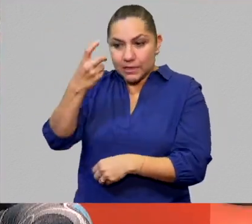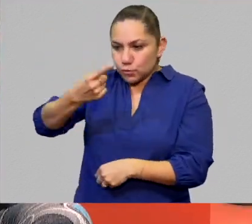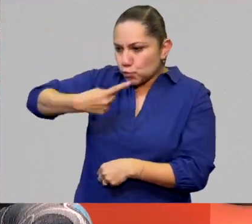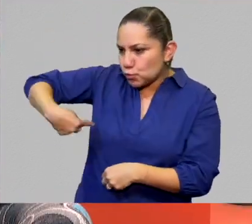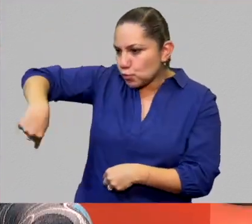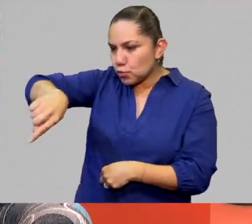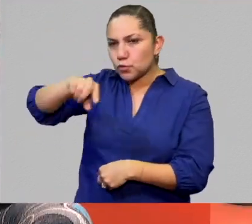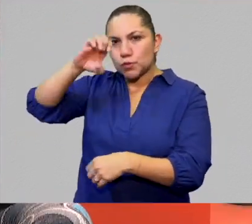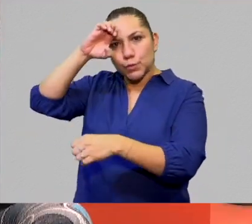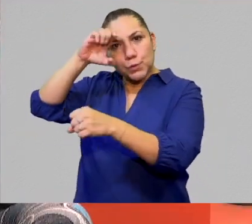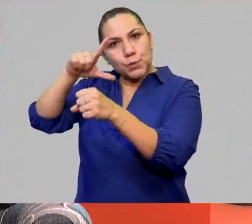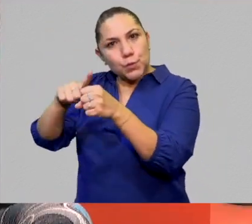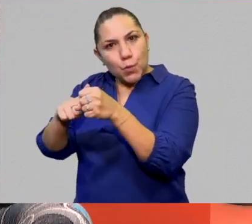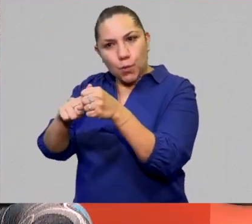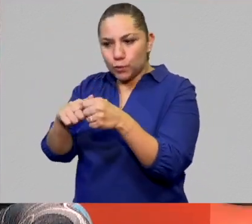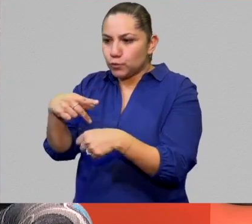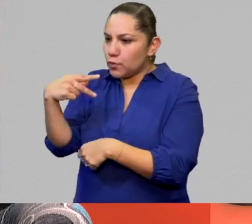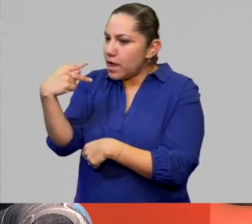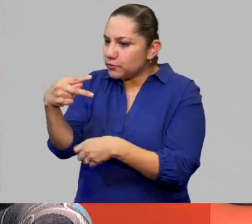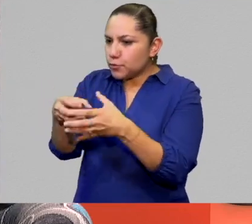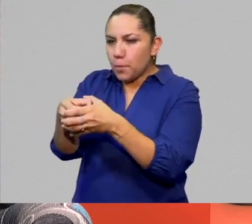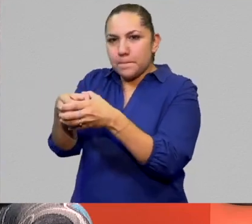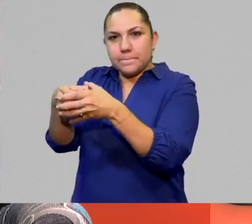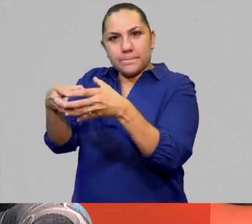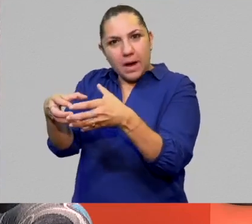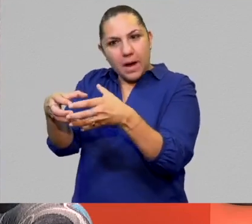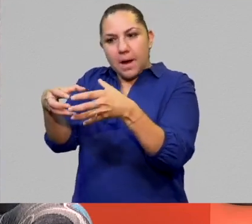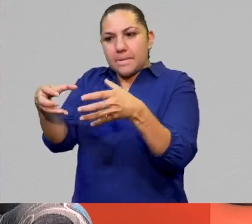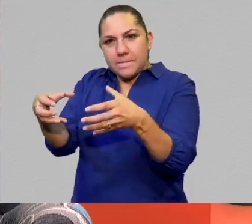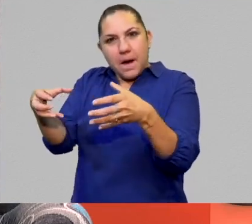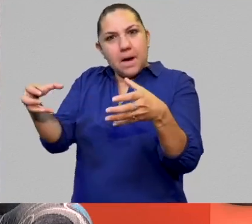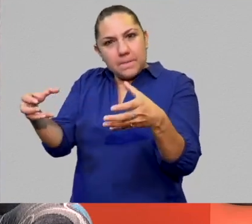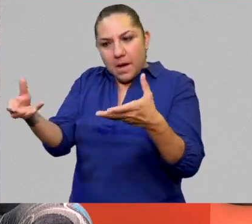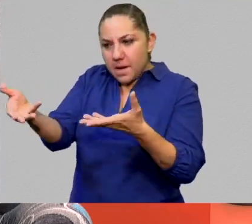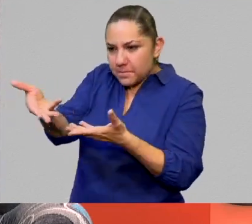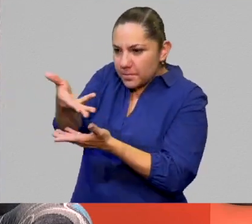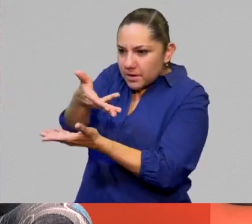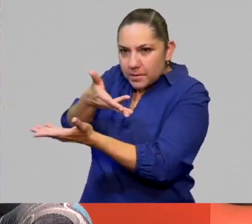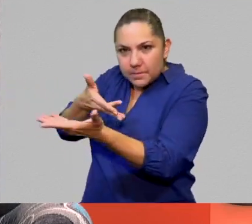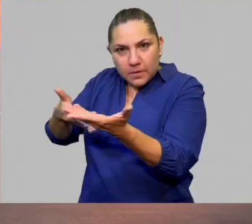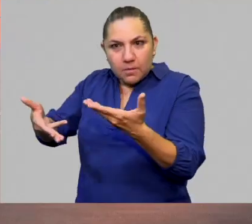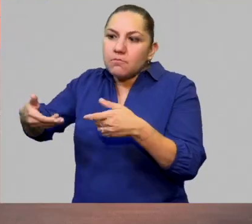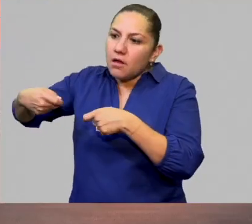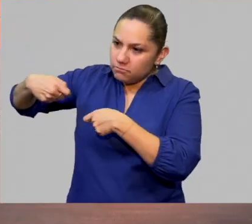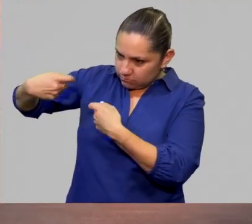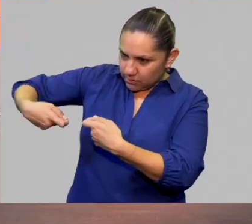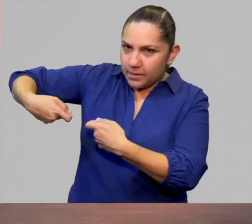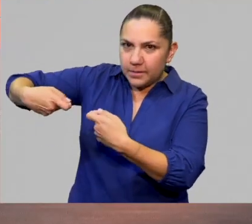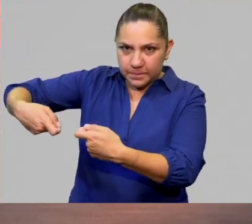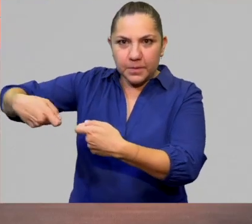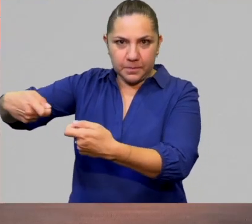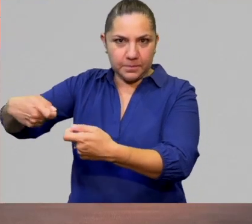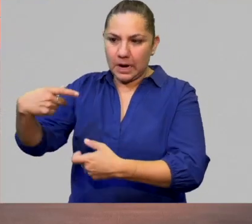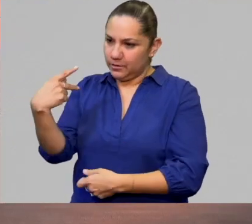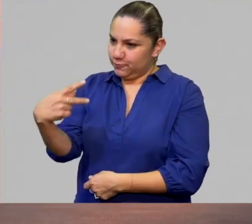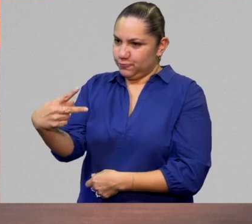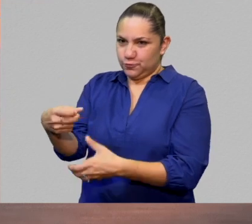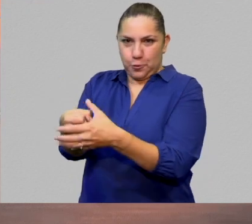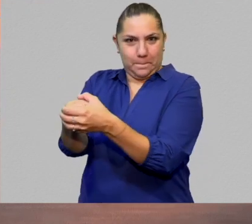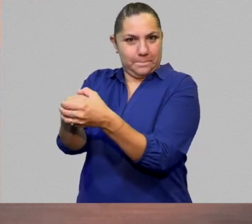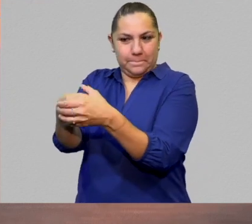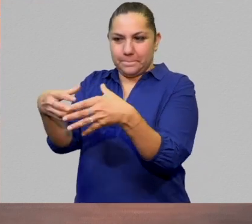vamos nutriéndola, vamos enriqueciéndola, vamos transmitiéndola también.